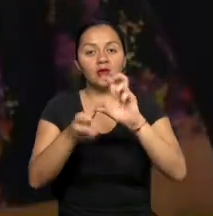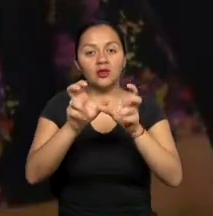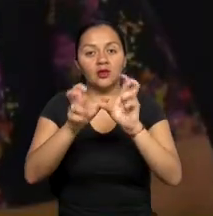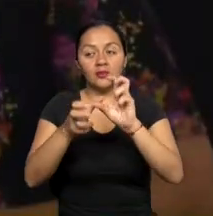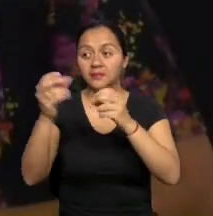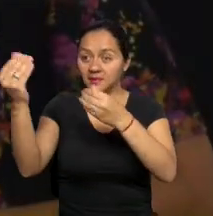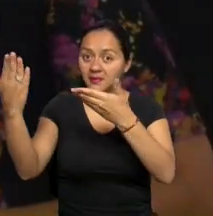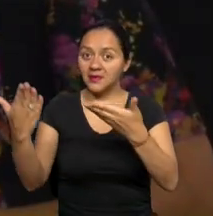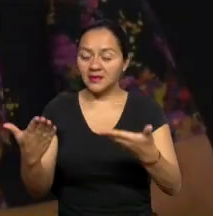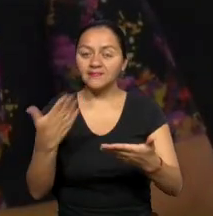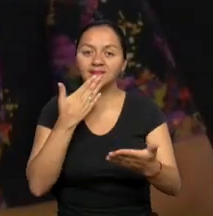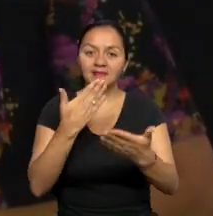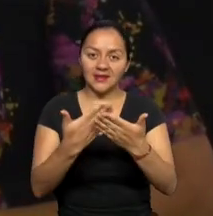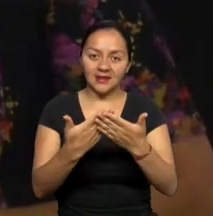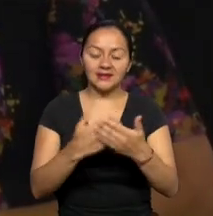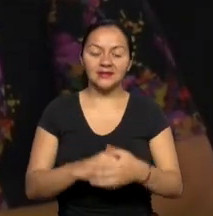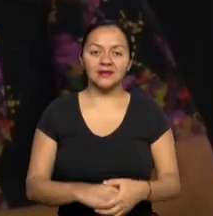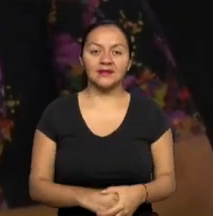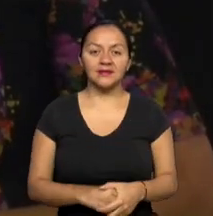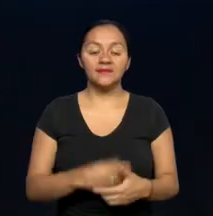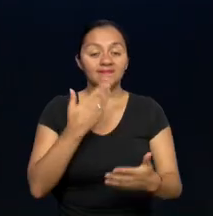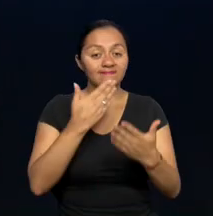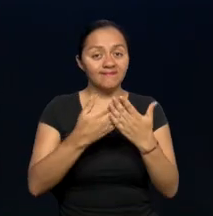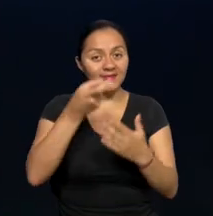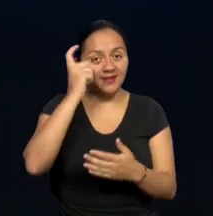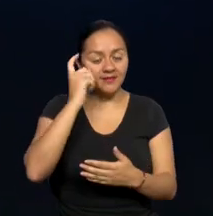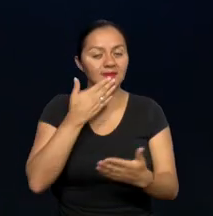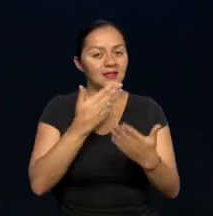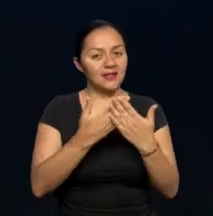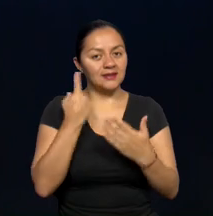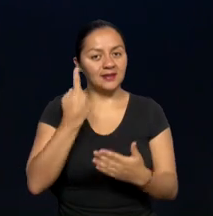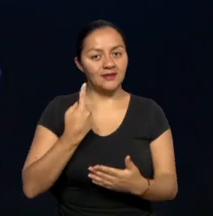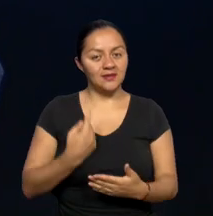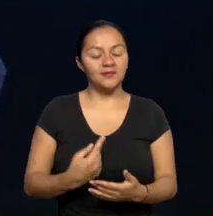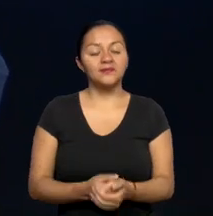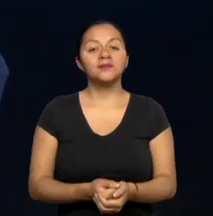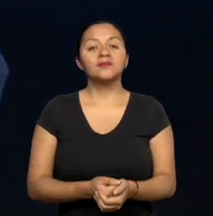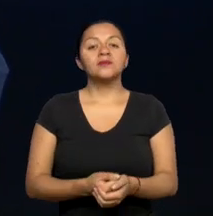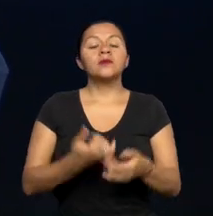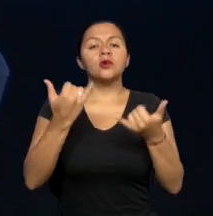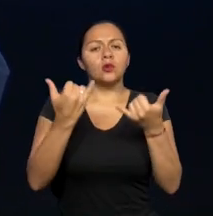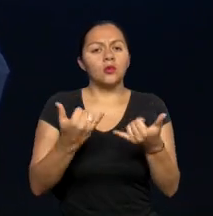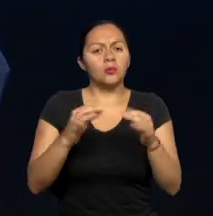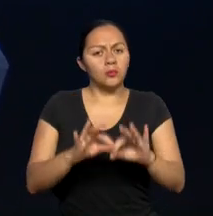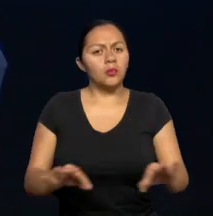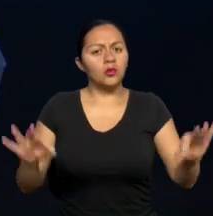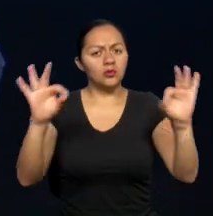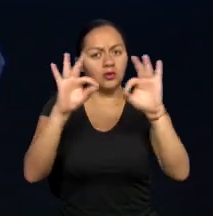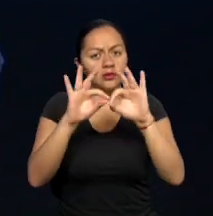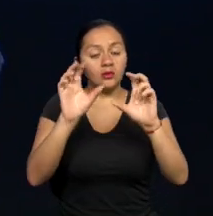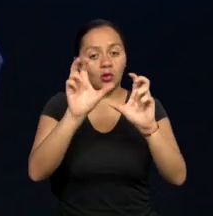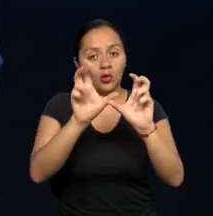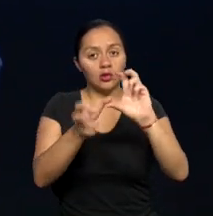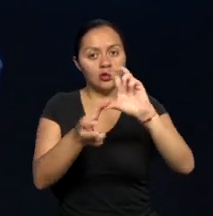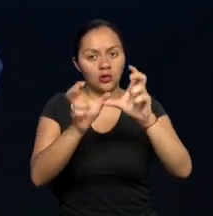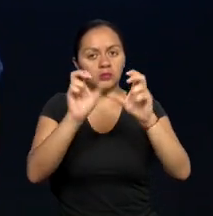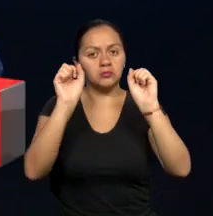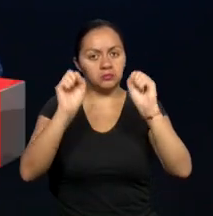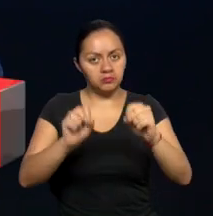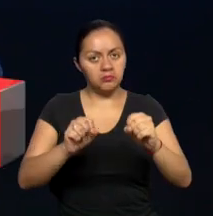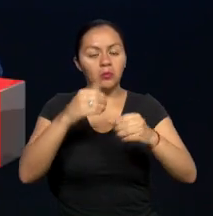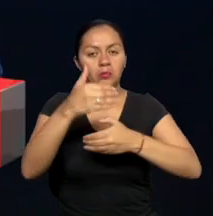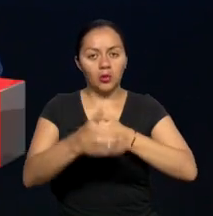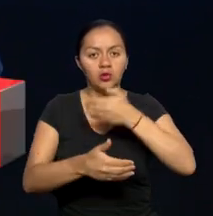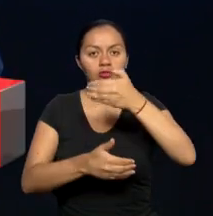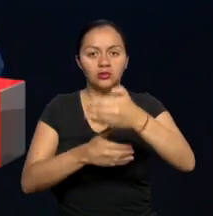Tamara. Gracias, Gary. Gracias, Javier. Creemos que es importante la actuación que tiene el Cordicom ante un proceso que ha venido